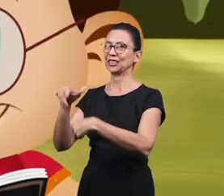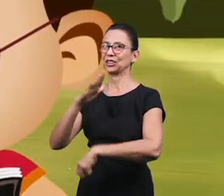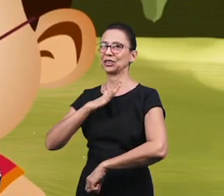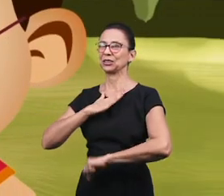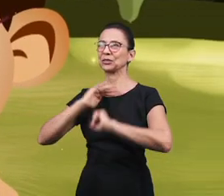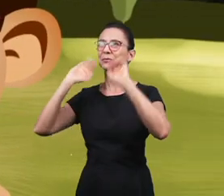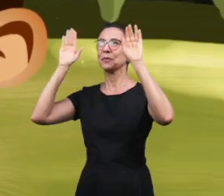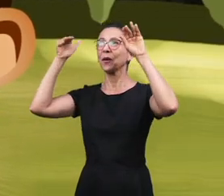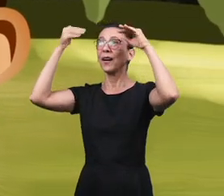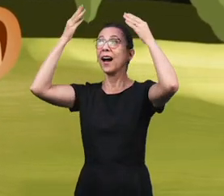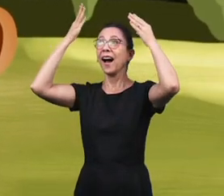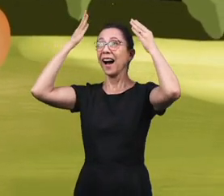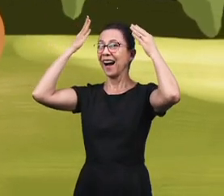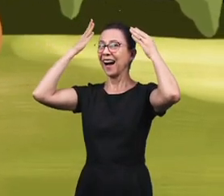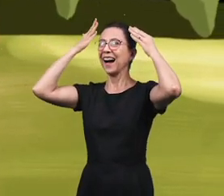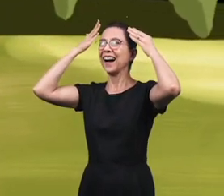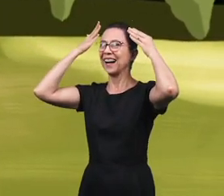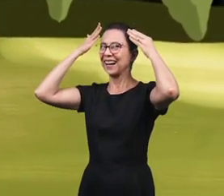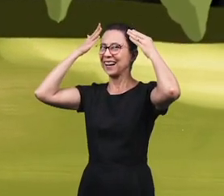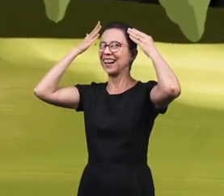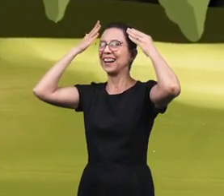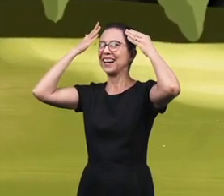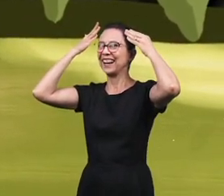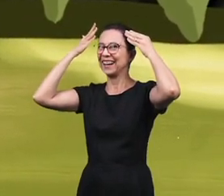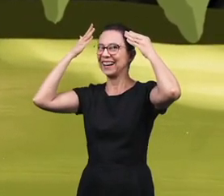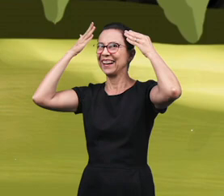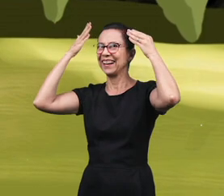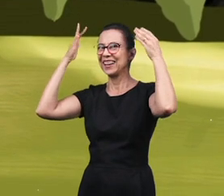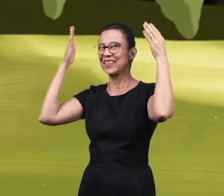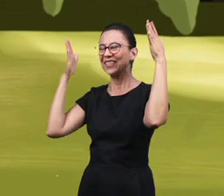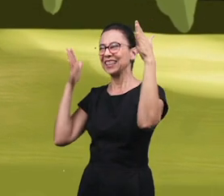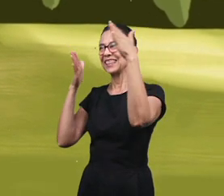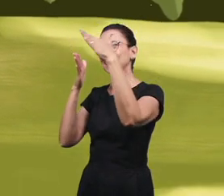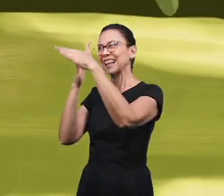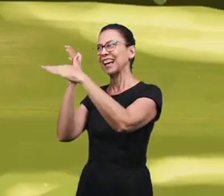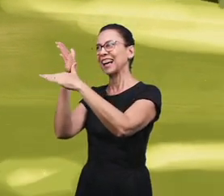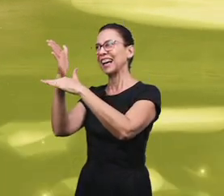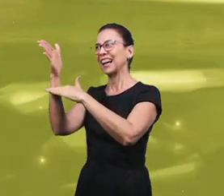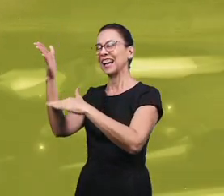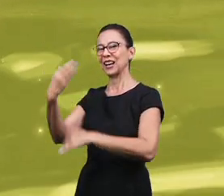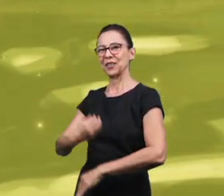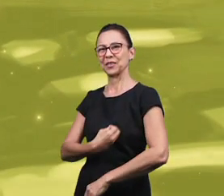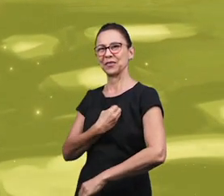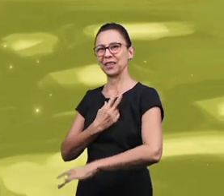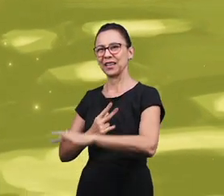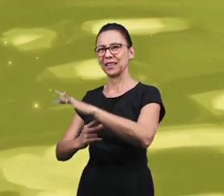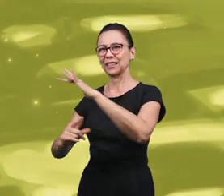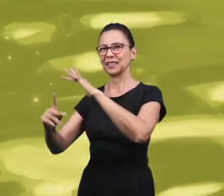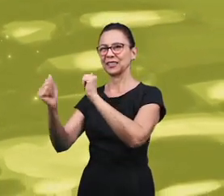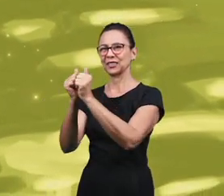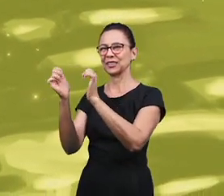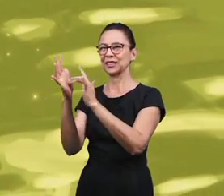Ciudad de mi Rey Estaré con mi Jesús